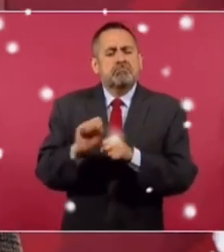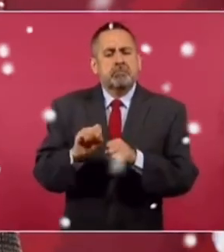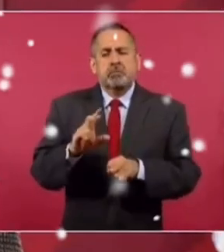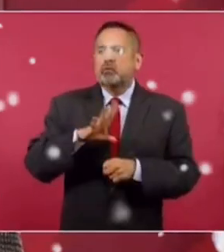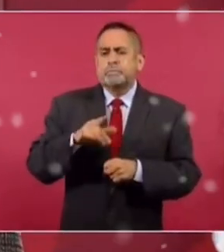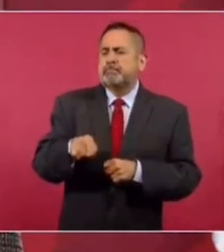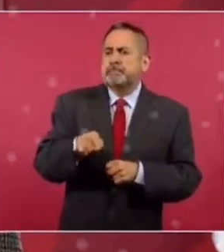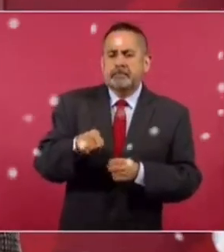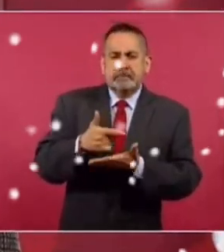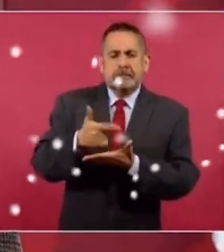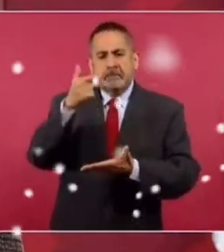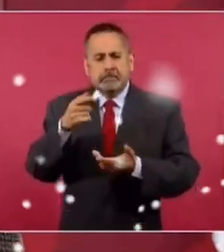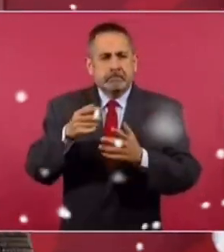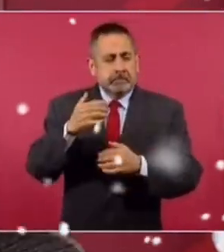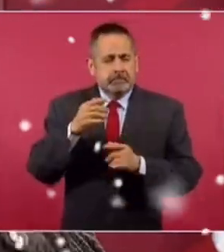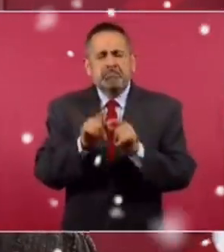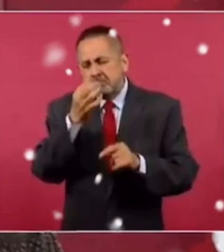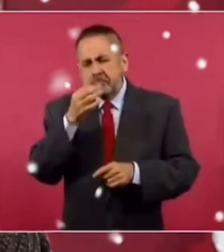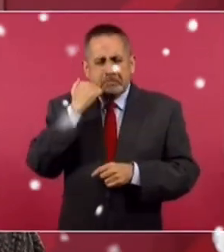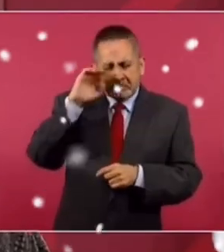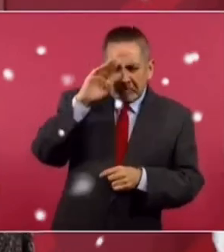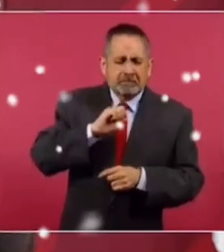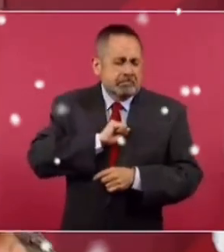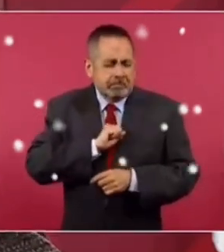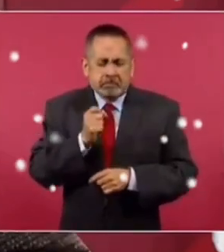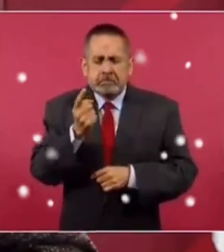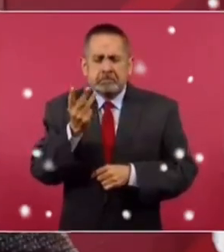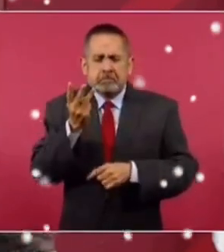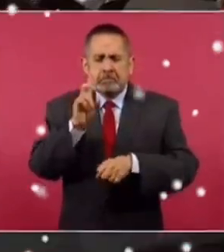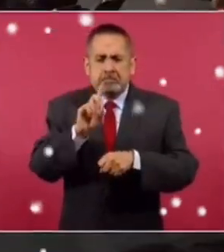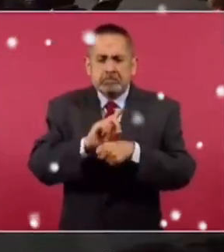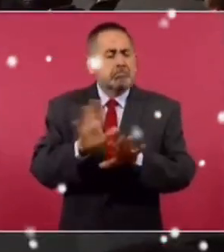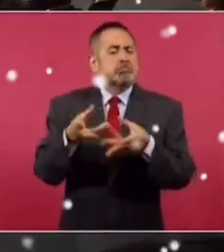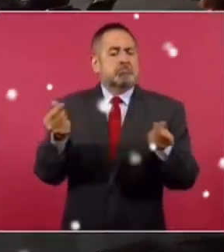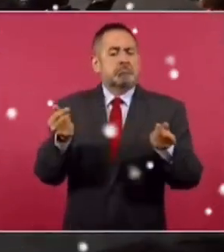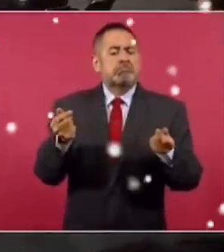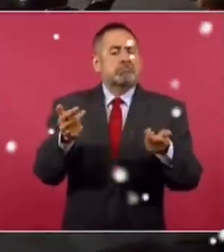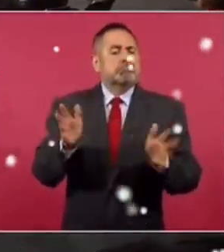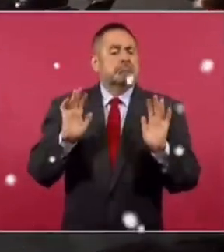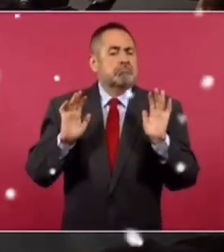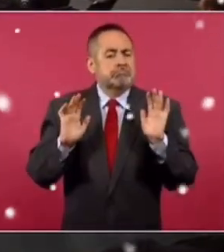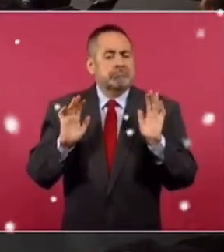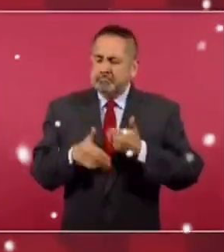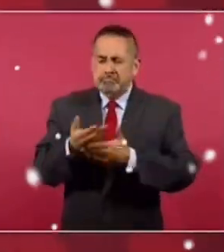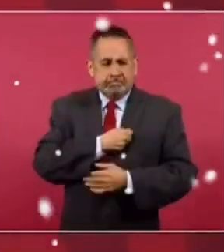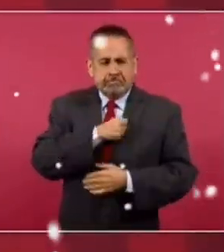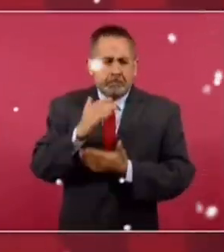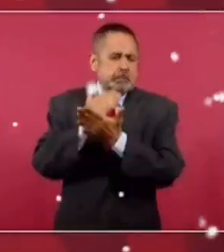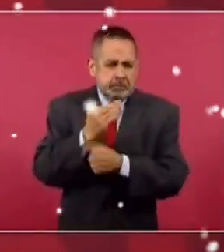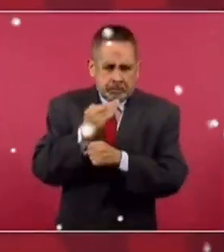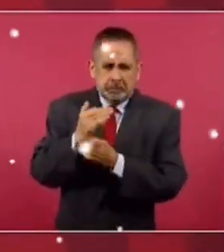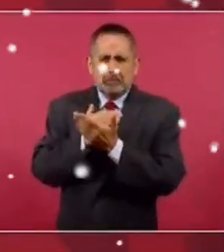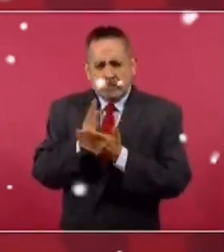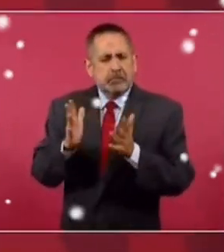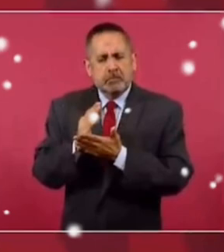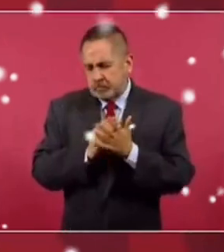un poco de calentura, de tos, dos, tres días y ya, salen adelante. Tarda menos